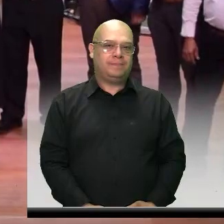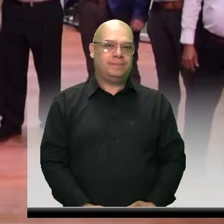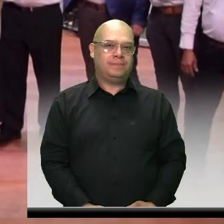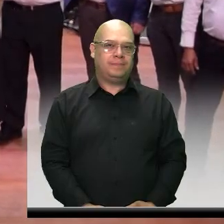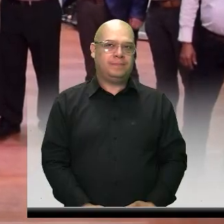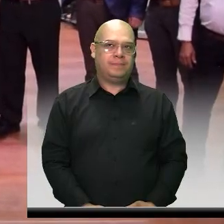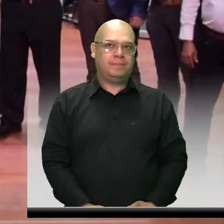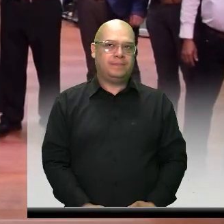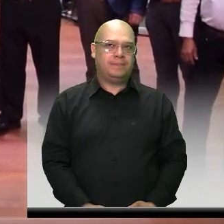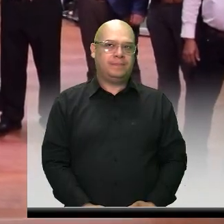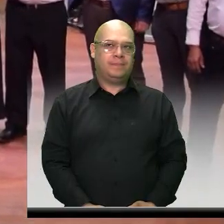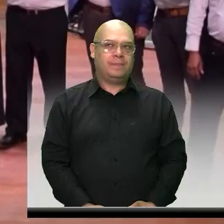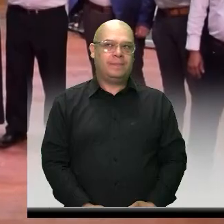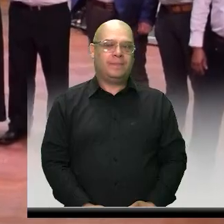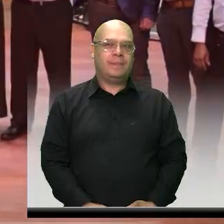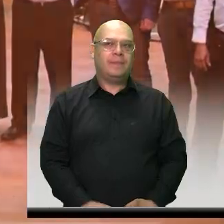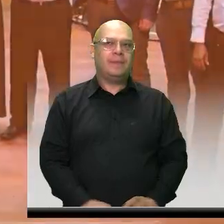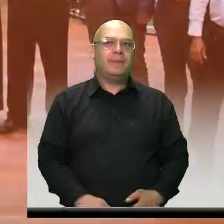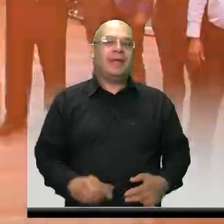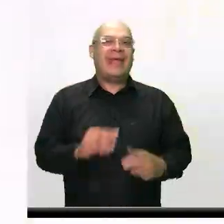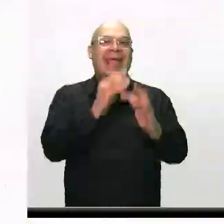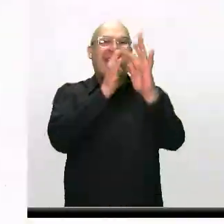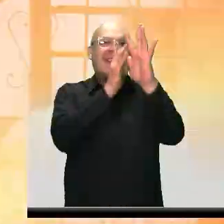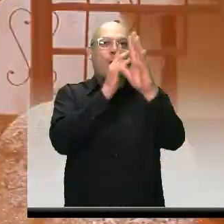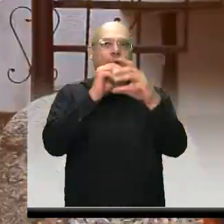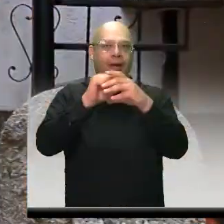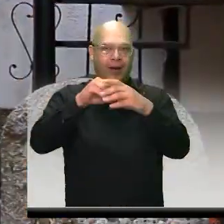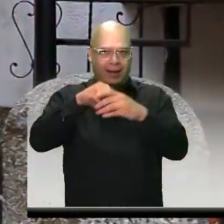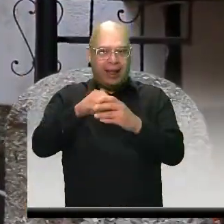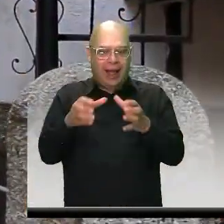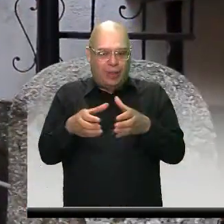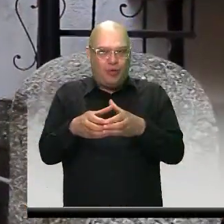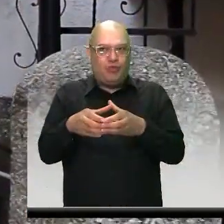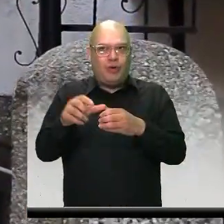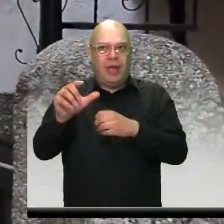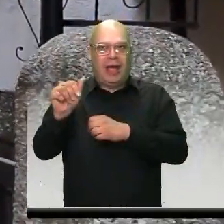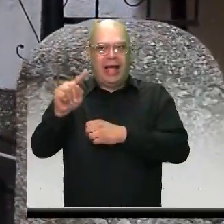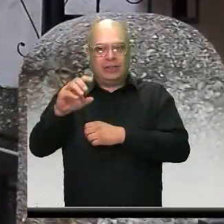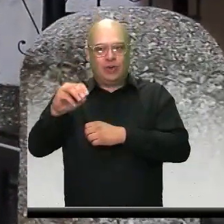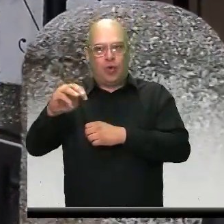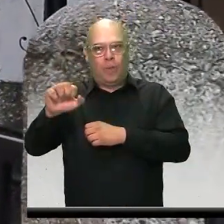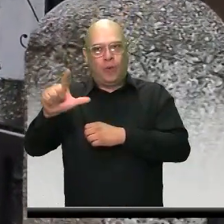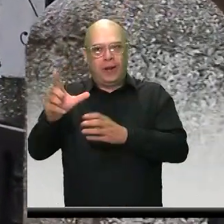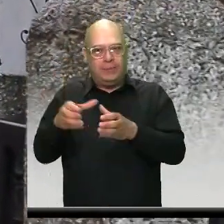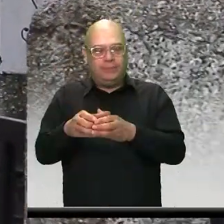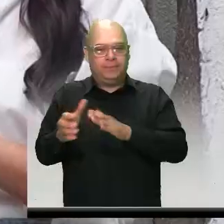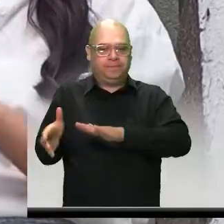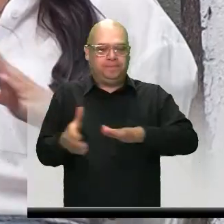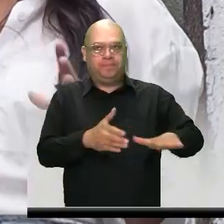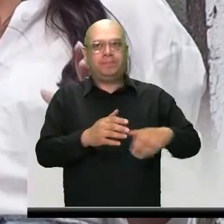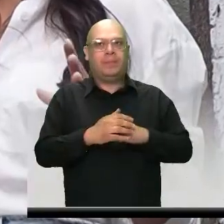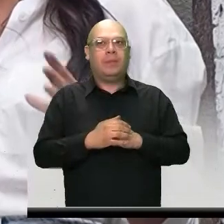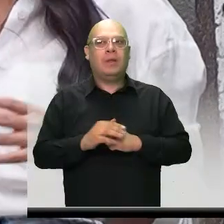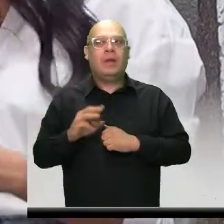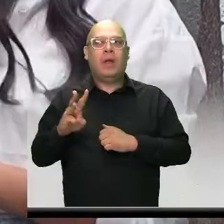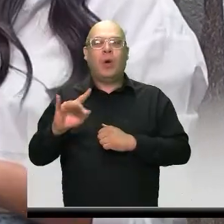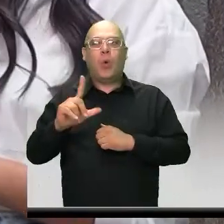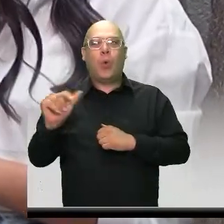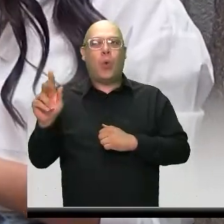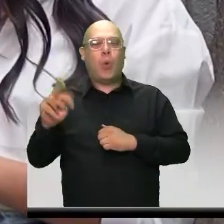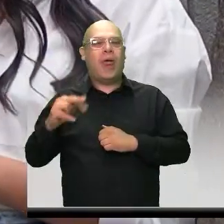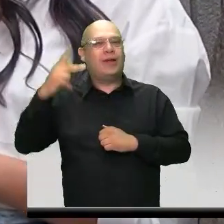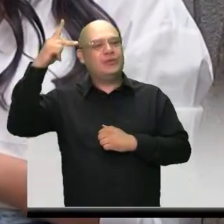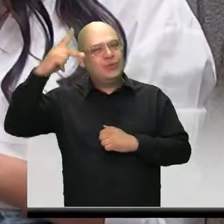¡Aso Comunal Itagüí! Santi, William Ruiz es un personaje de acá, del barrio, que tiene muchas historias que